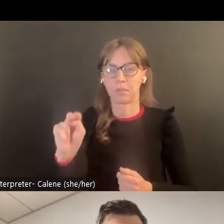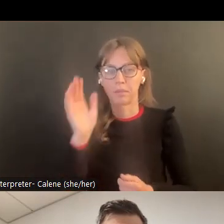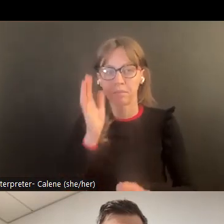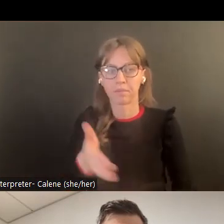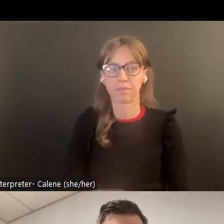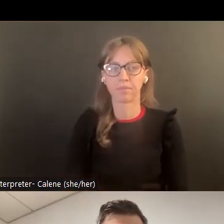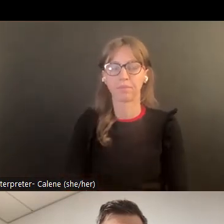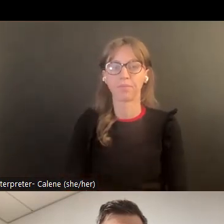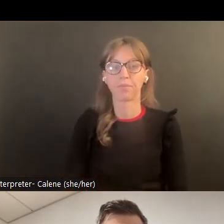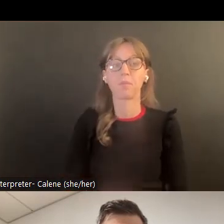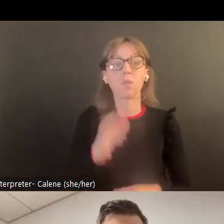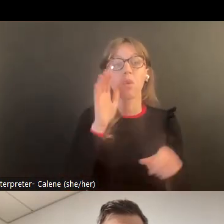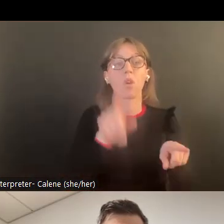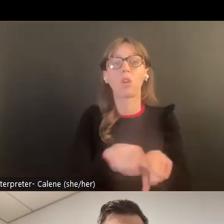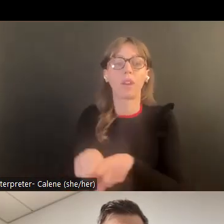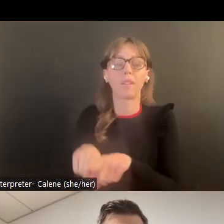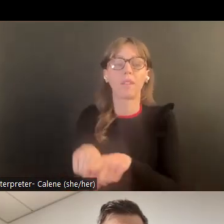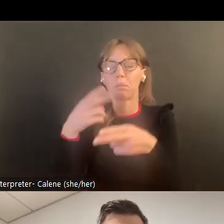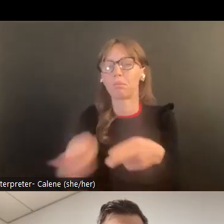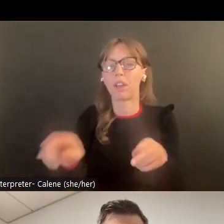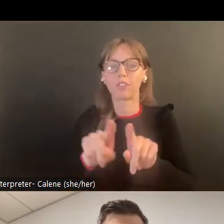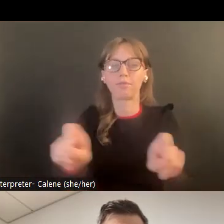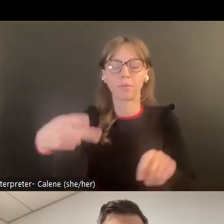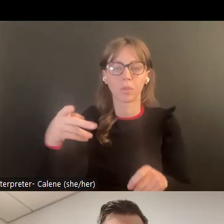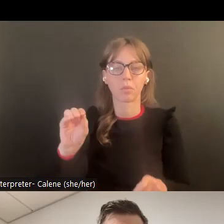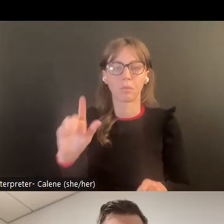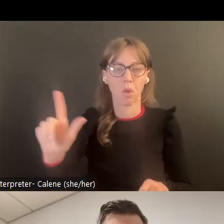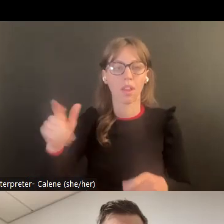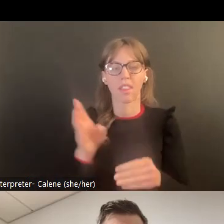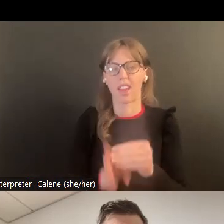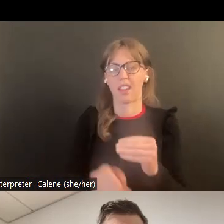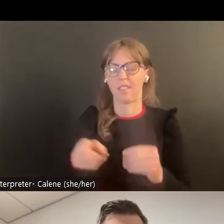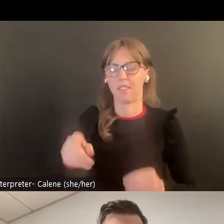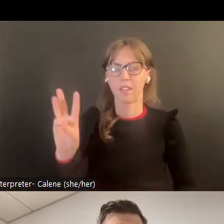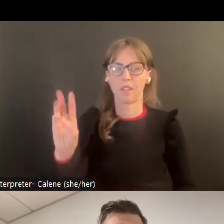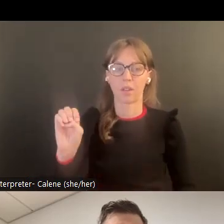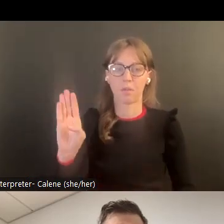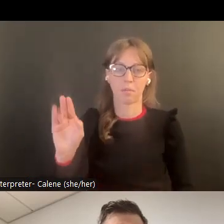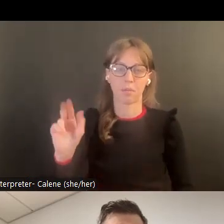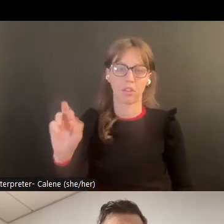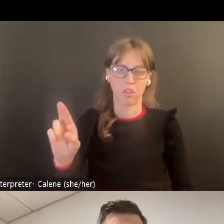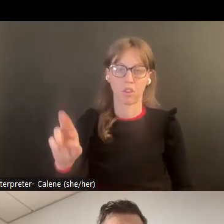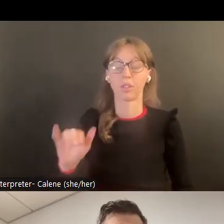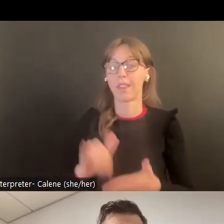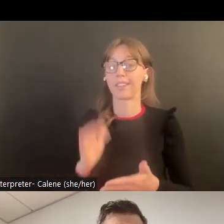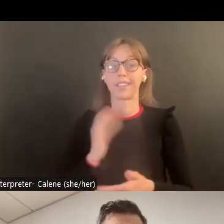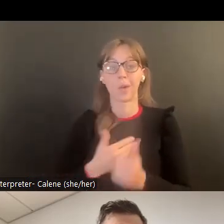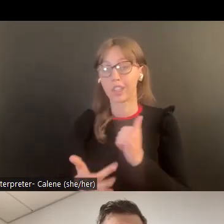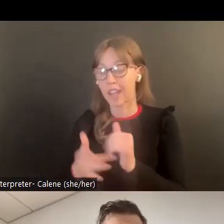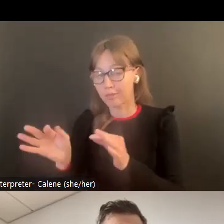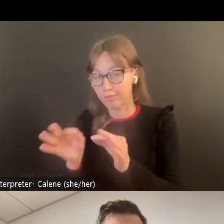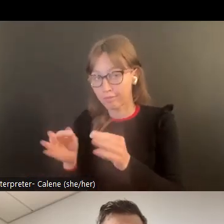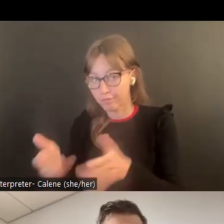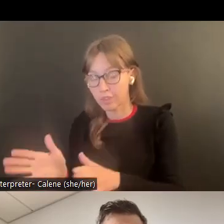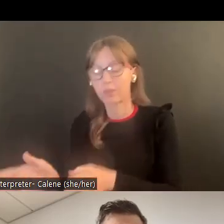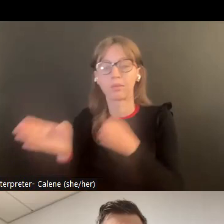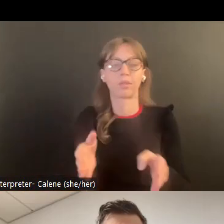y estar adicionado para que puedan entonces ver el intérprete de lenguaje por señas. Puede avisarnos y podemos acomodarlo para que esté